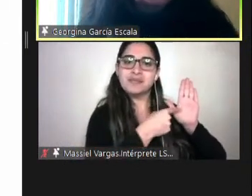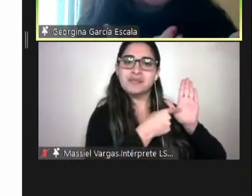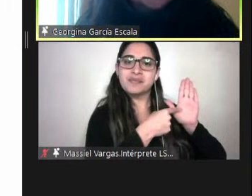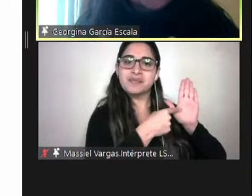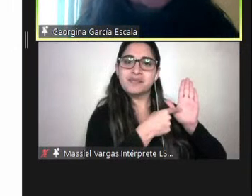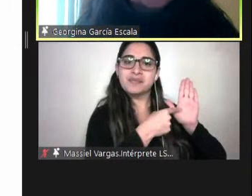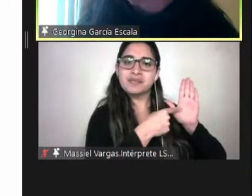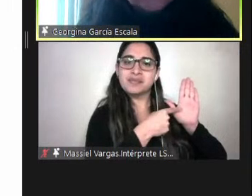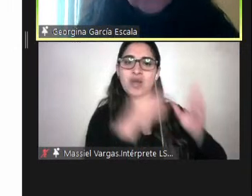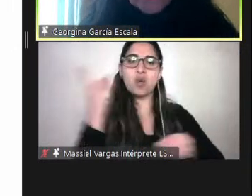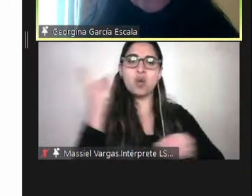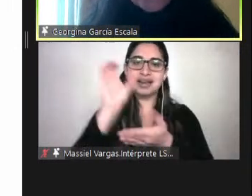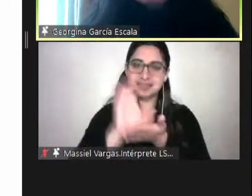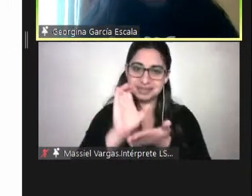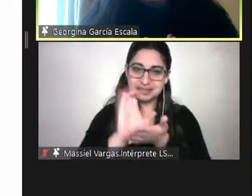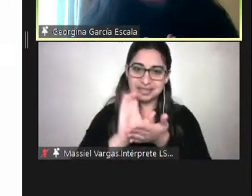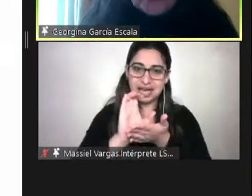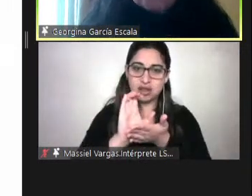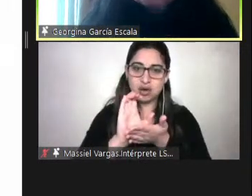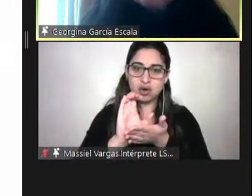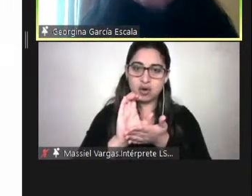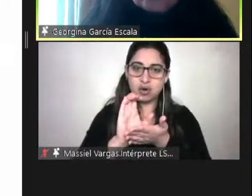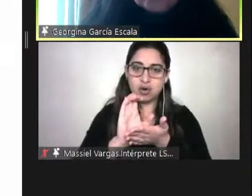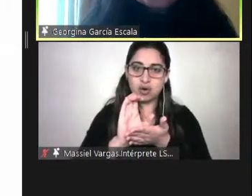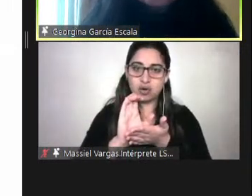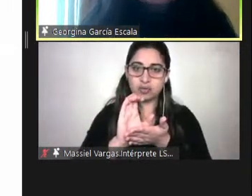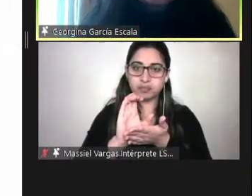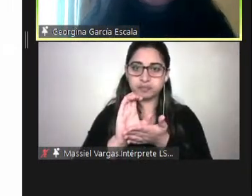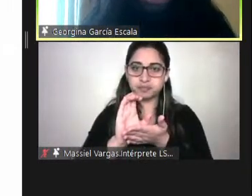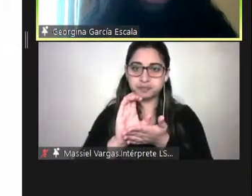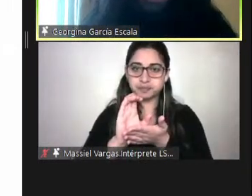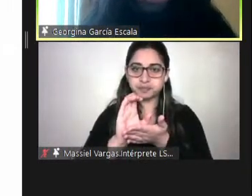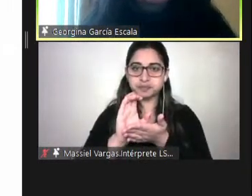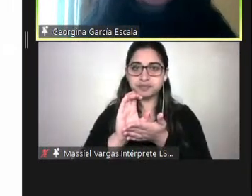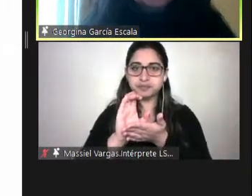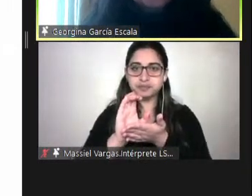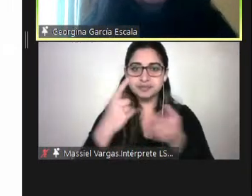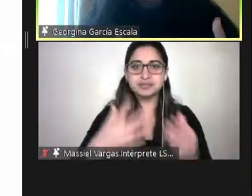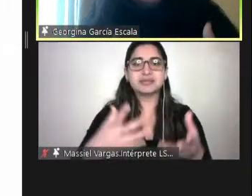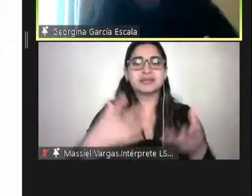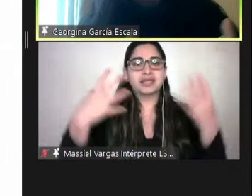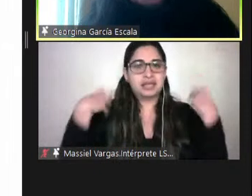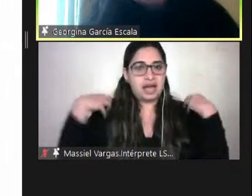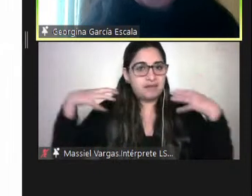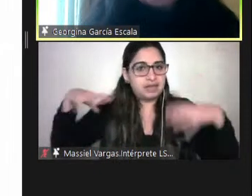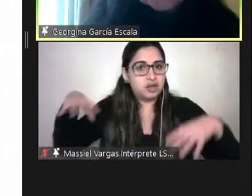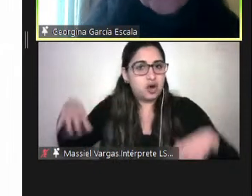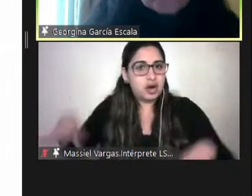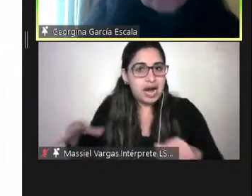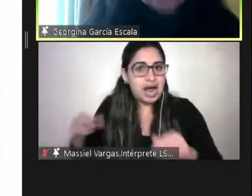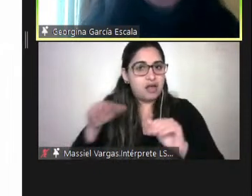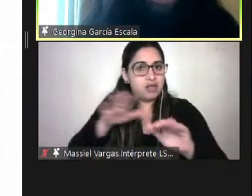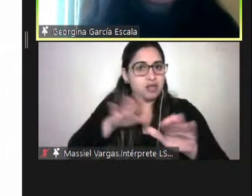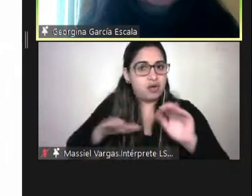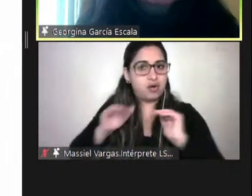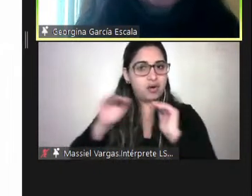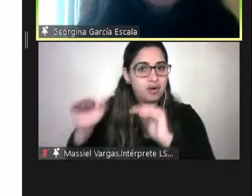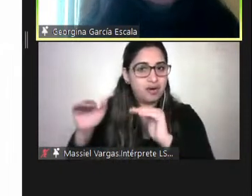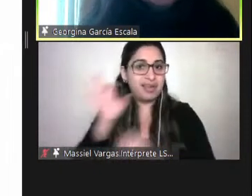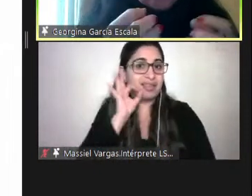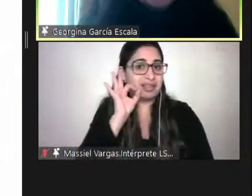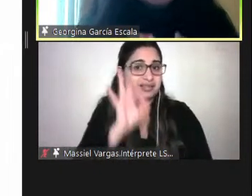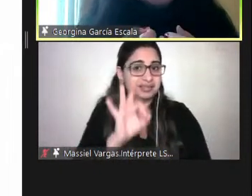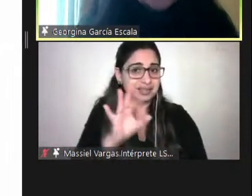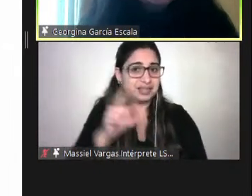Estado que cada vez más ha abandonado su función de solidaridad social, dejando en manos del mercado esta labor,